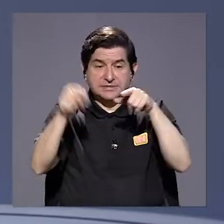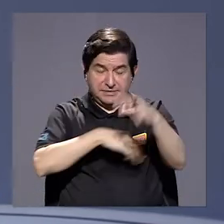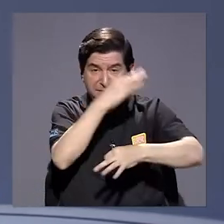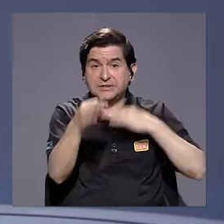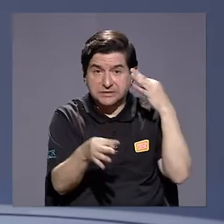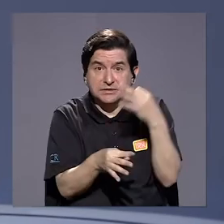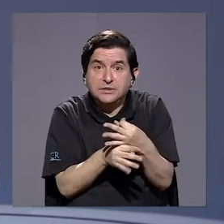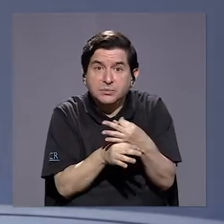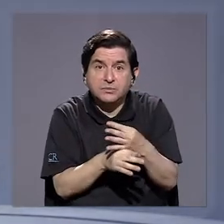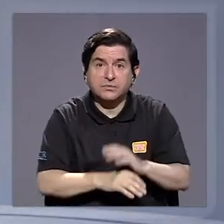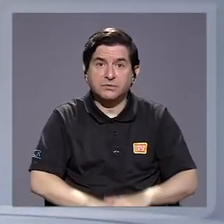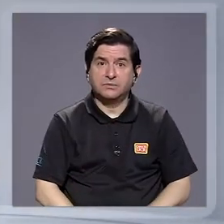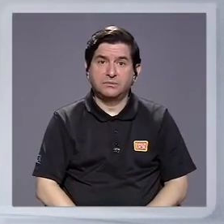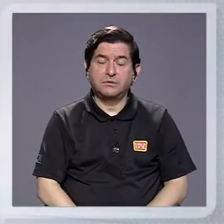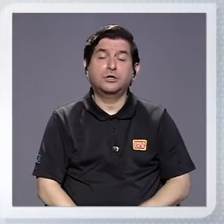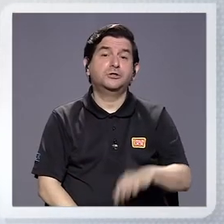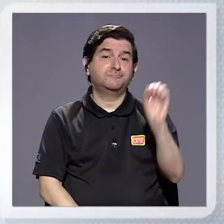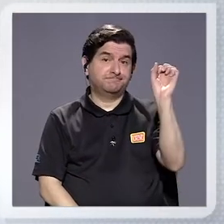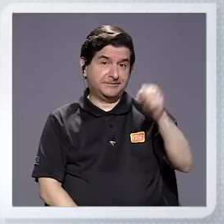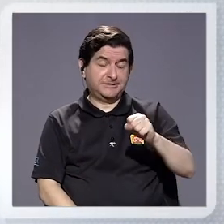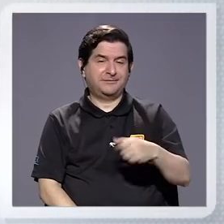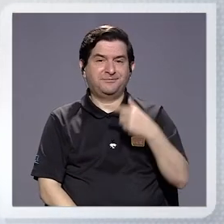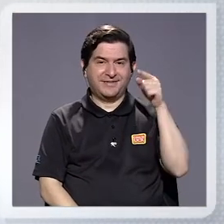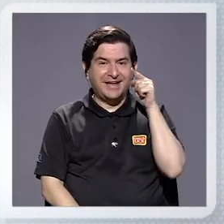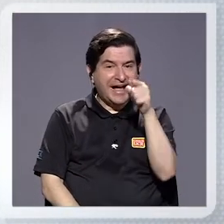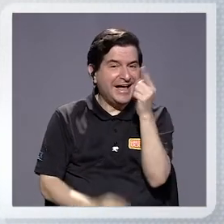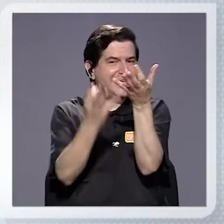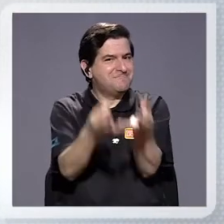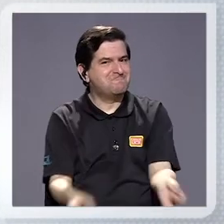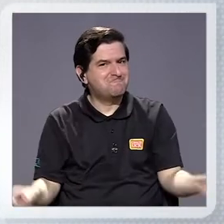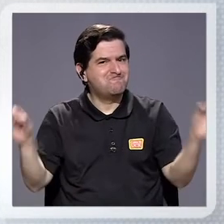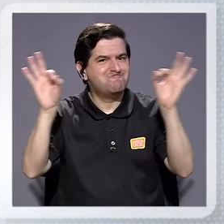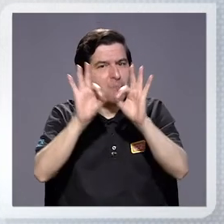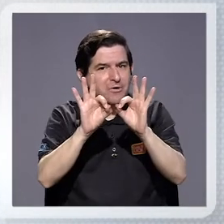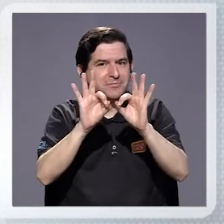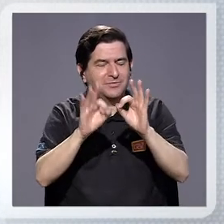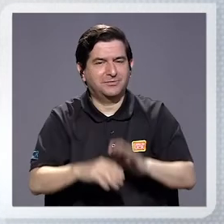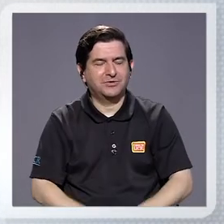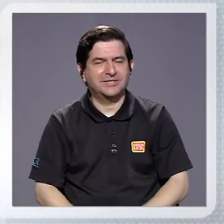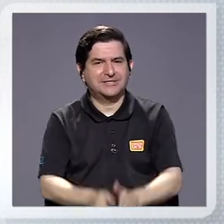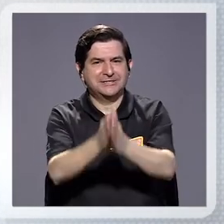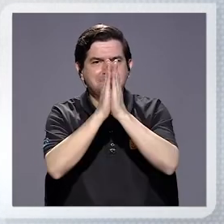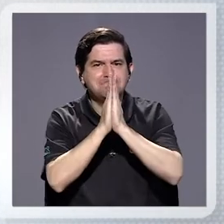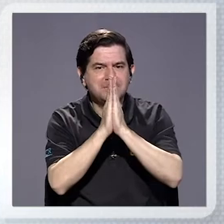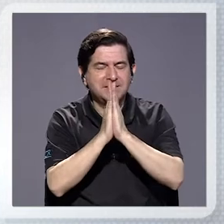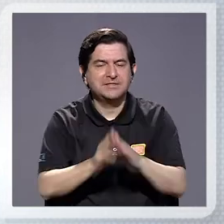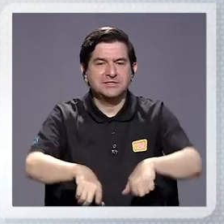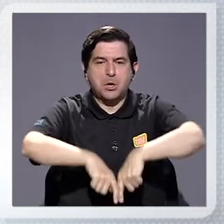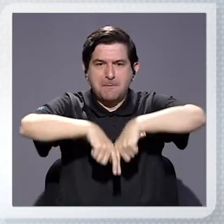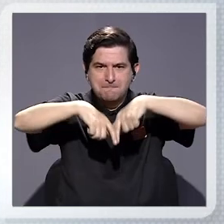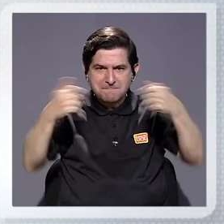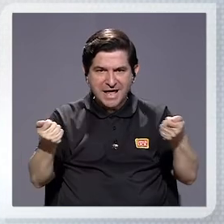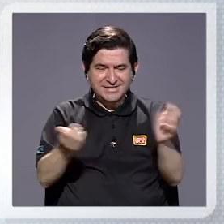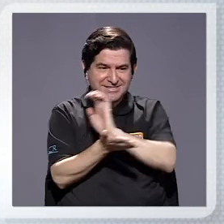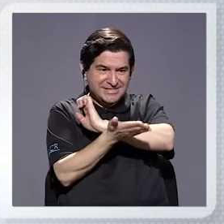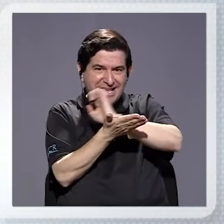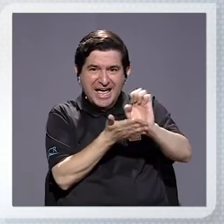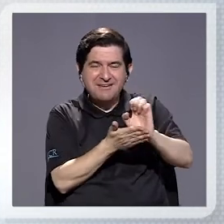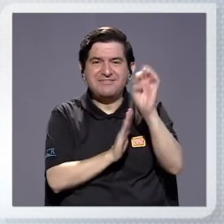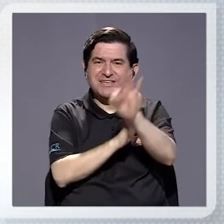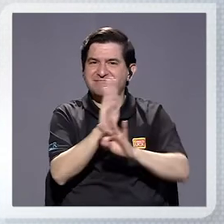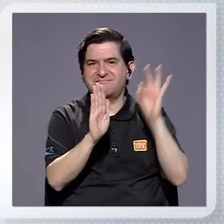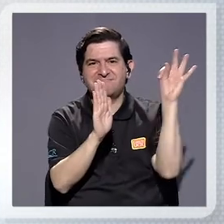como estos. Sí, aquí me parece fundamental que hacer un llamado a que la prensa evite